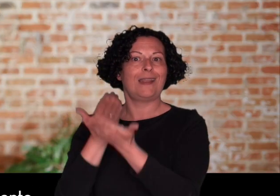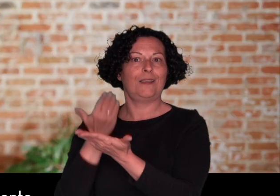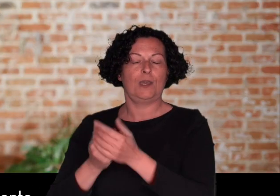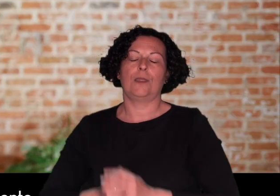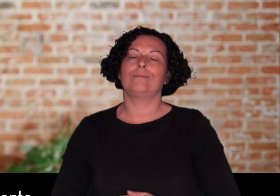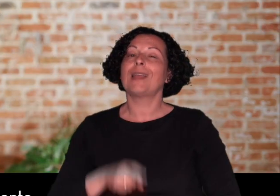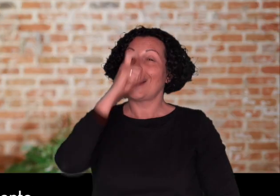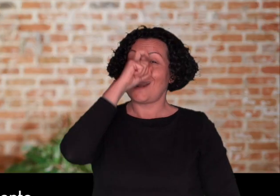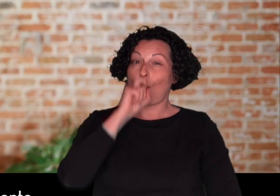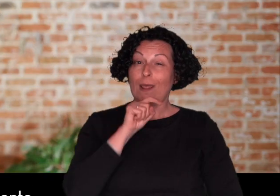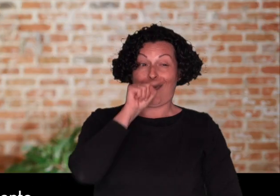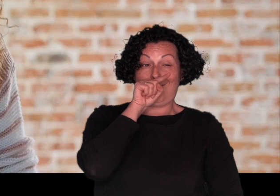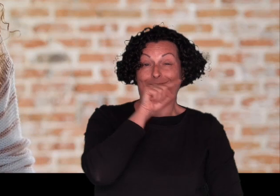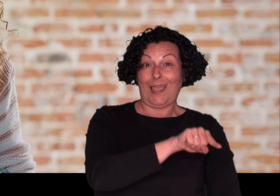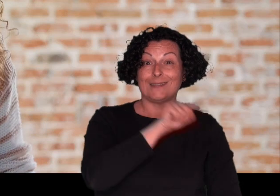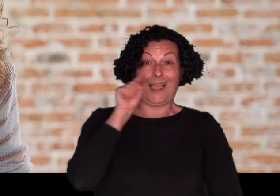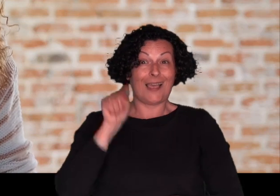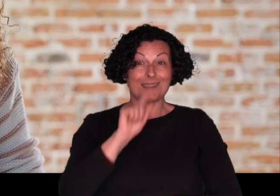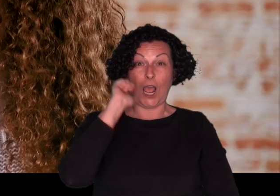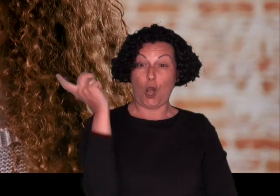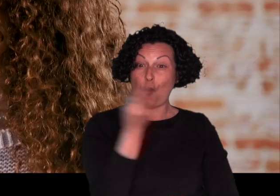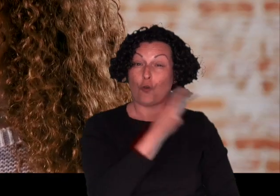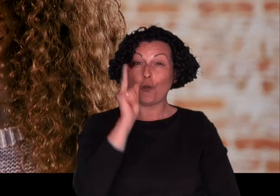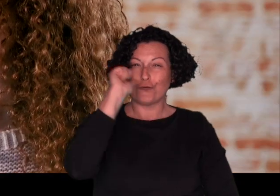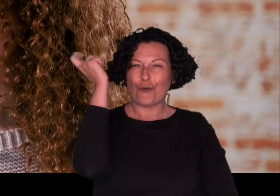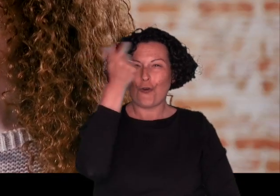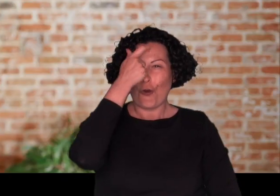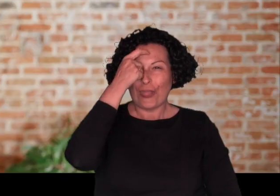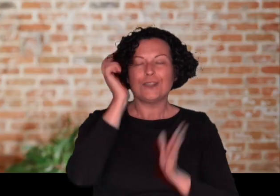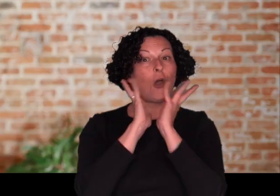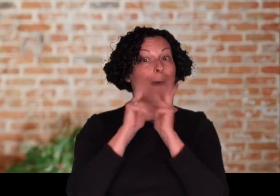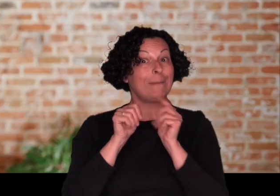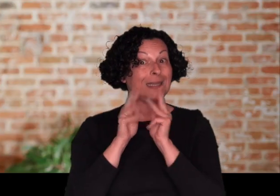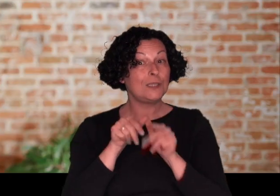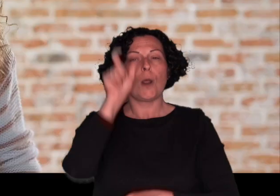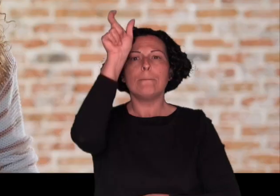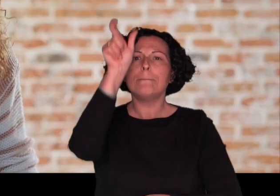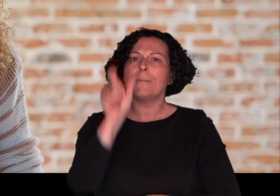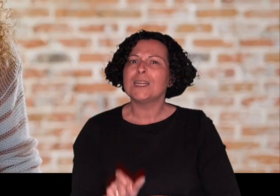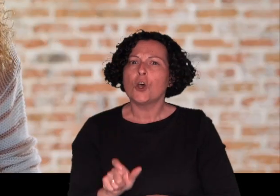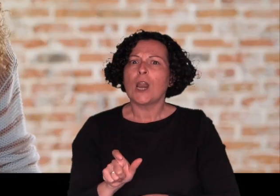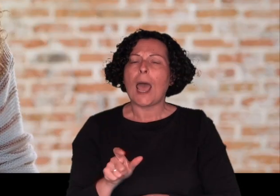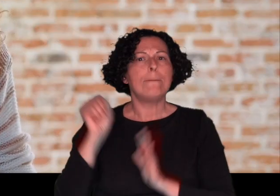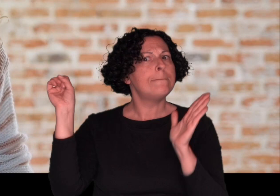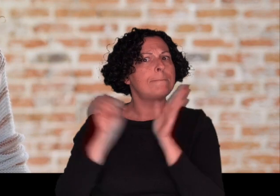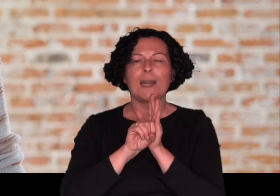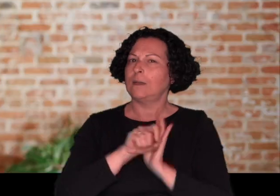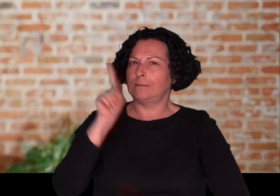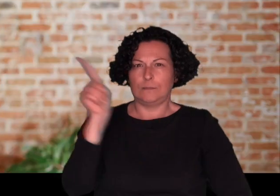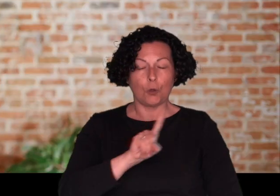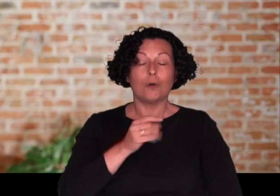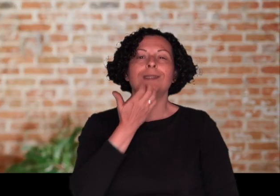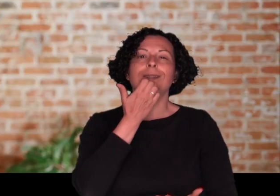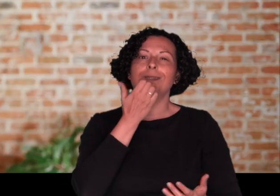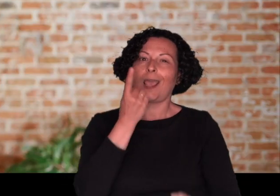certificado que la acredita legalmente. Recuerda, tanto la incapacidad como la discapacidad son conceptos administrativos